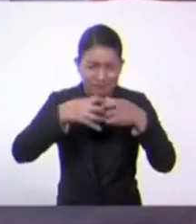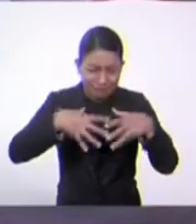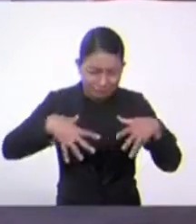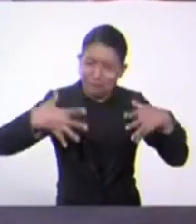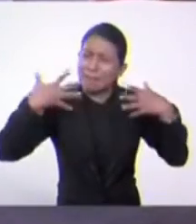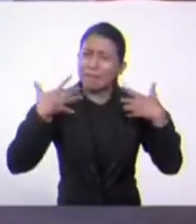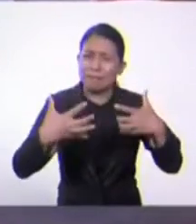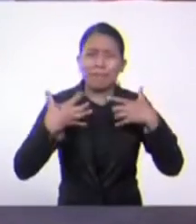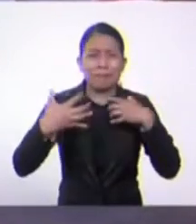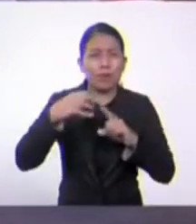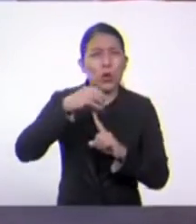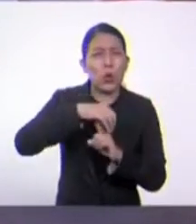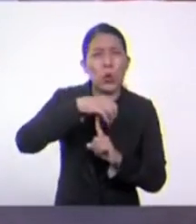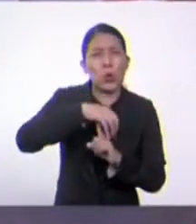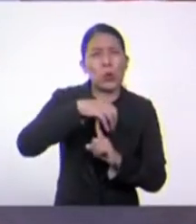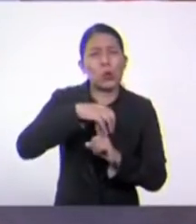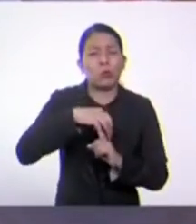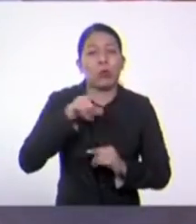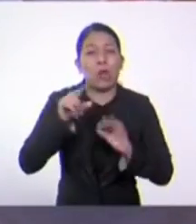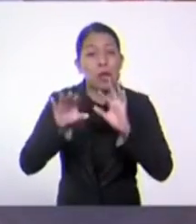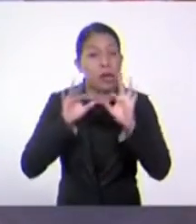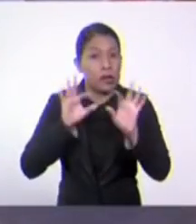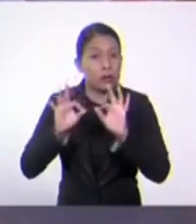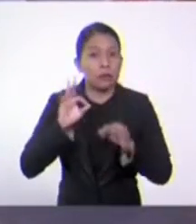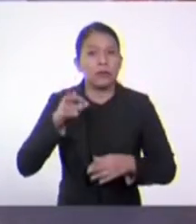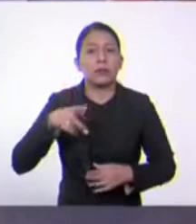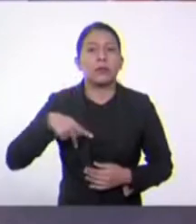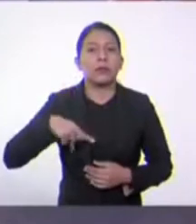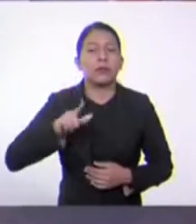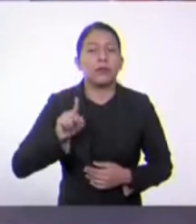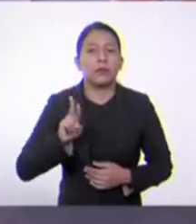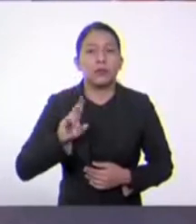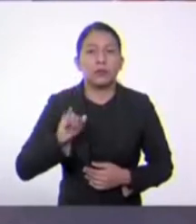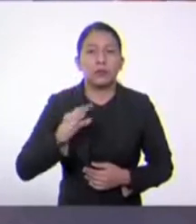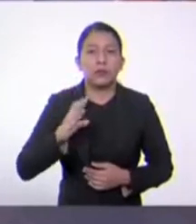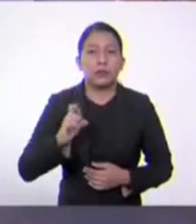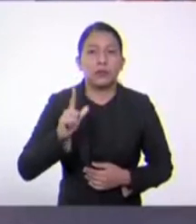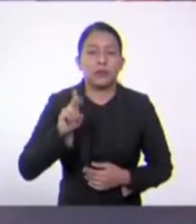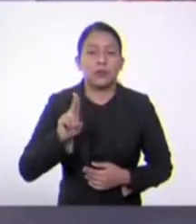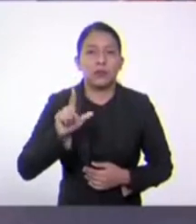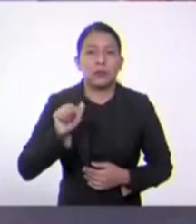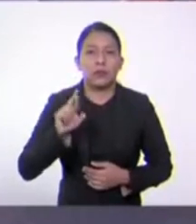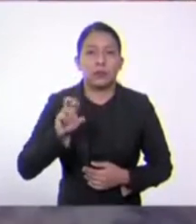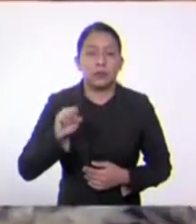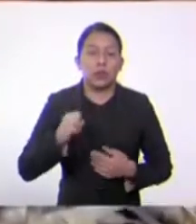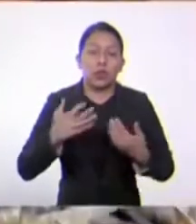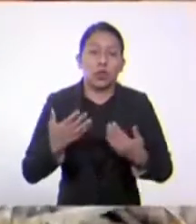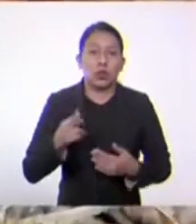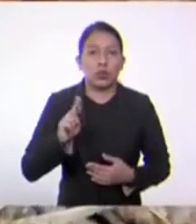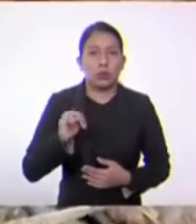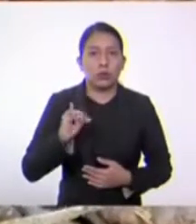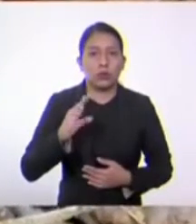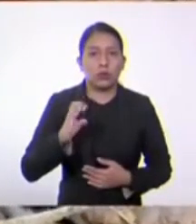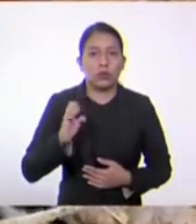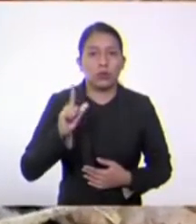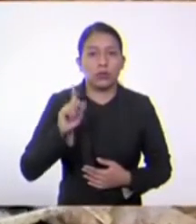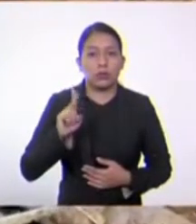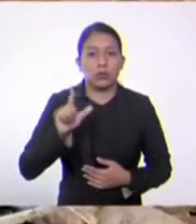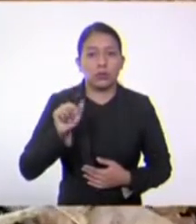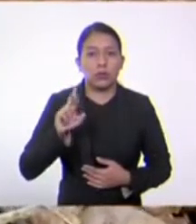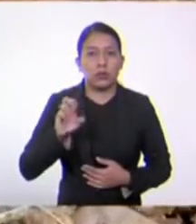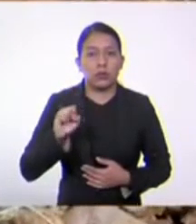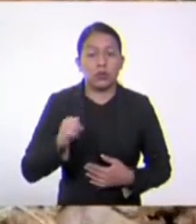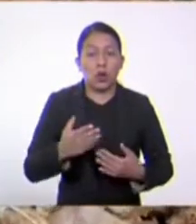Algunos de los hongos son pluricelulares, otros son unicelulares de vida libre o también parásitos.